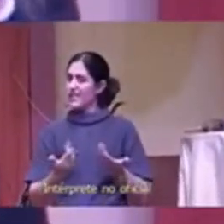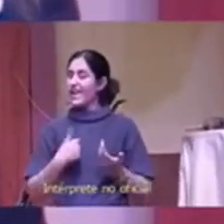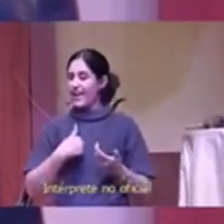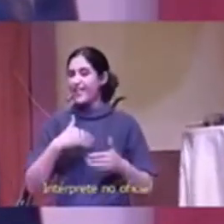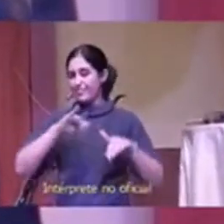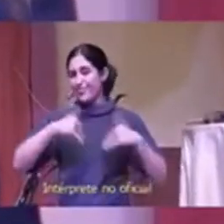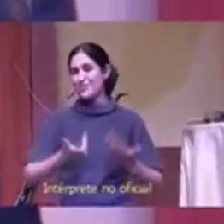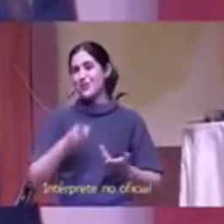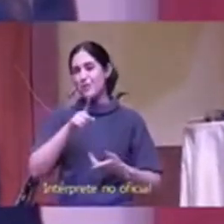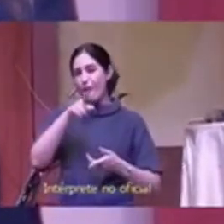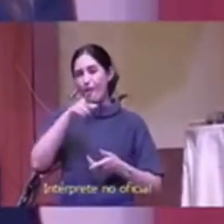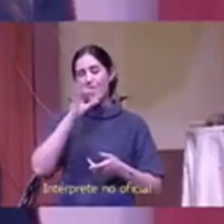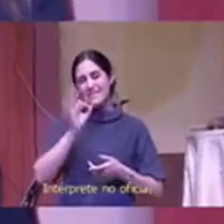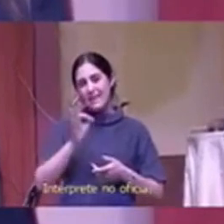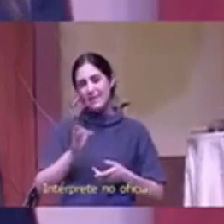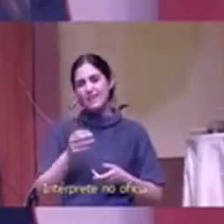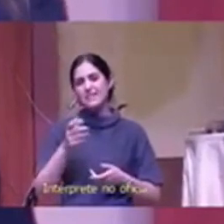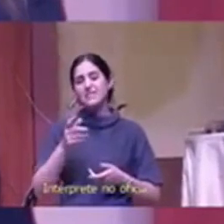el autor